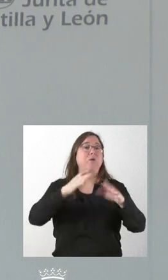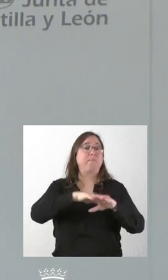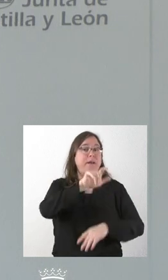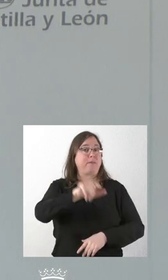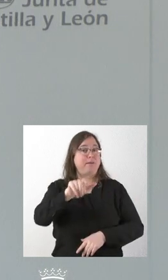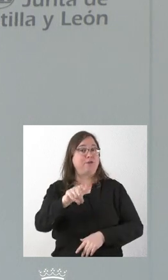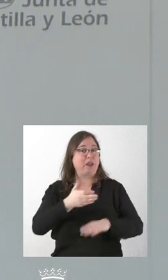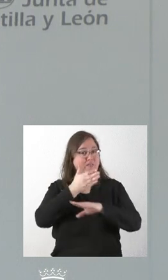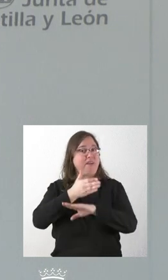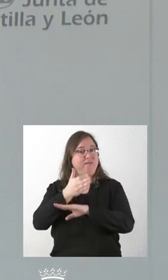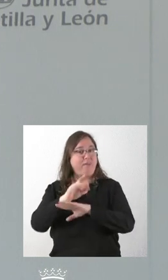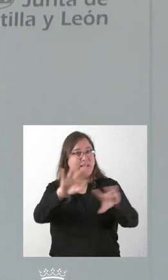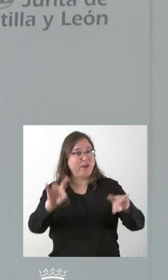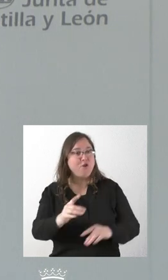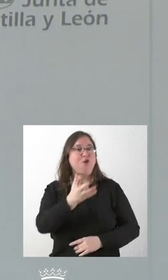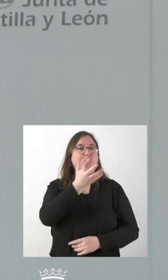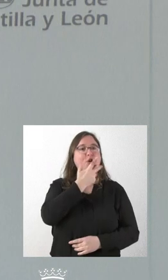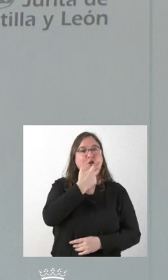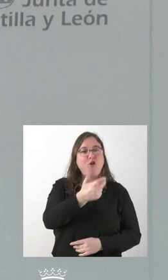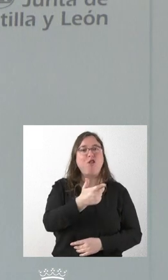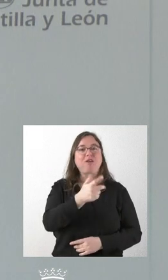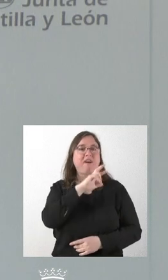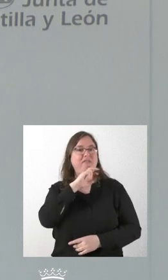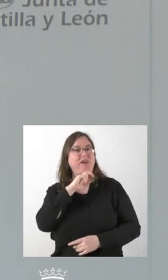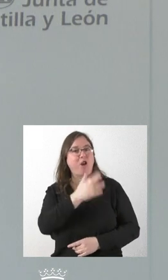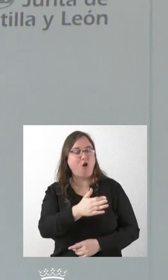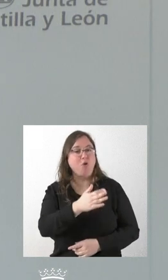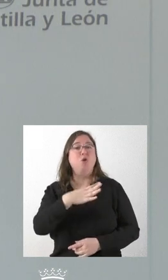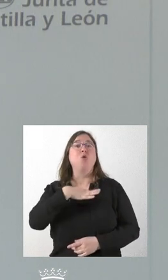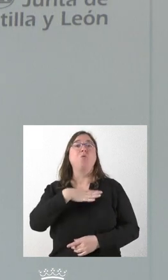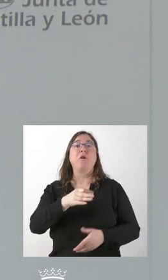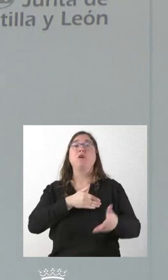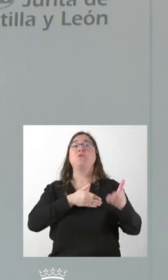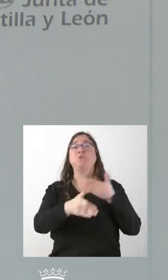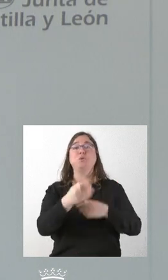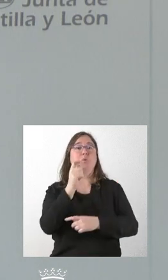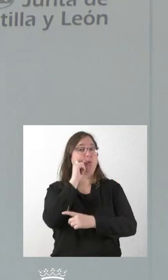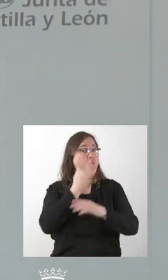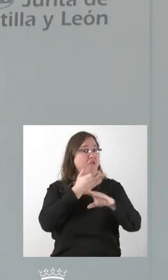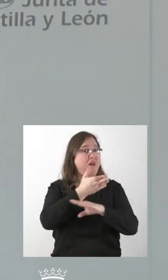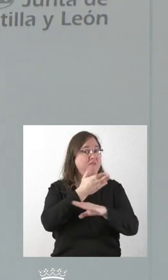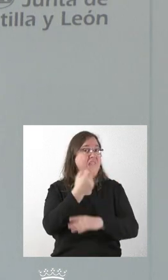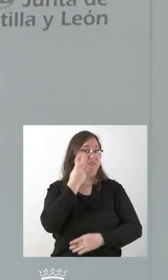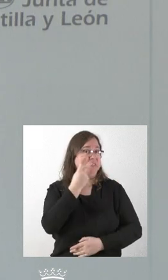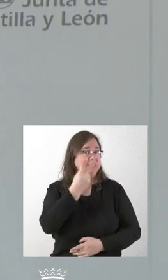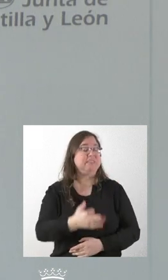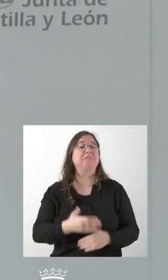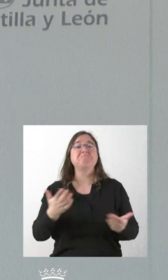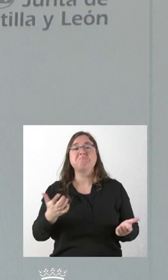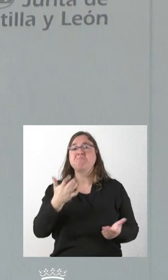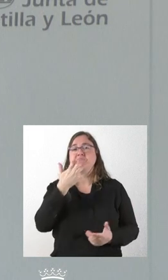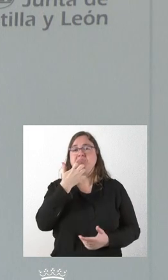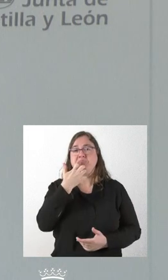acerquen a ese territorio, lo conozcan, lo pongan en valor, quizá lo visiten en otra ocasión. En ese mismo momento, pues seguramente